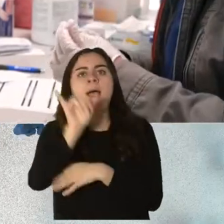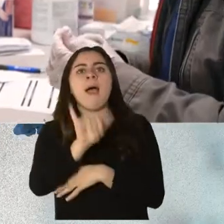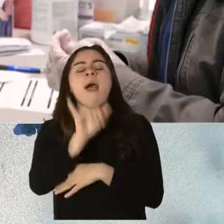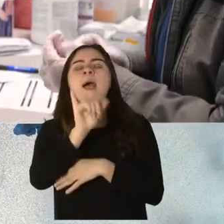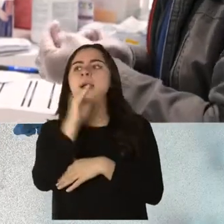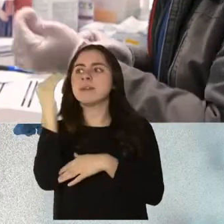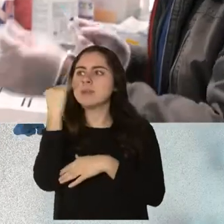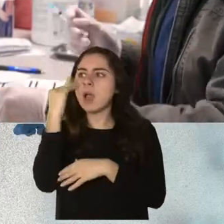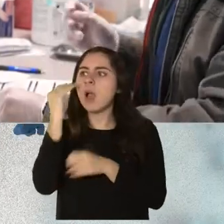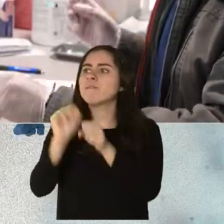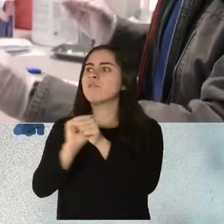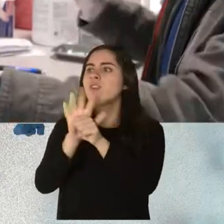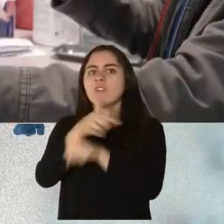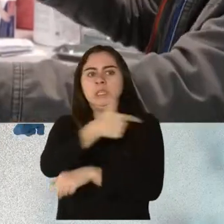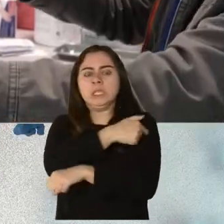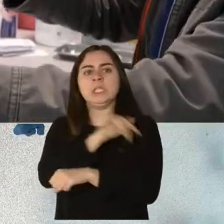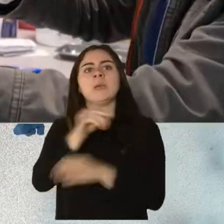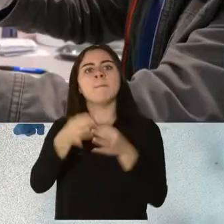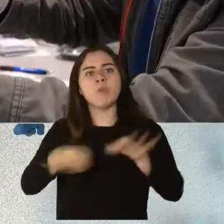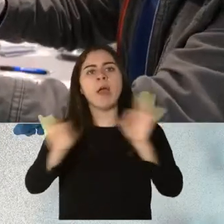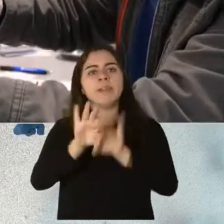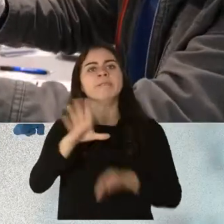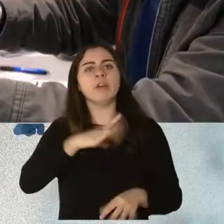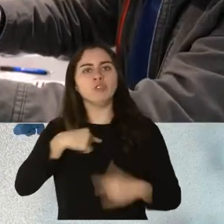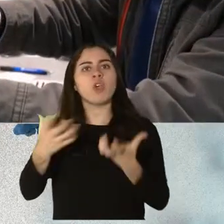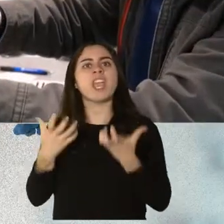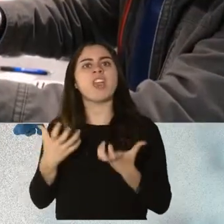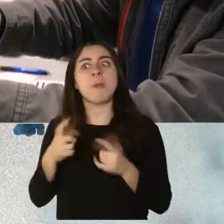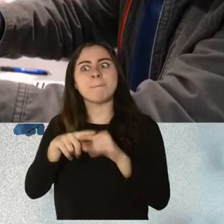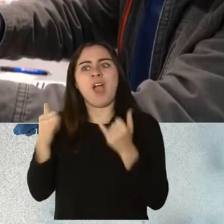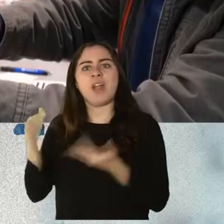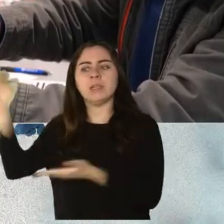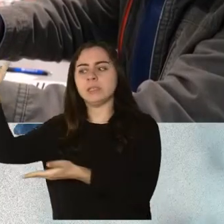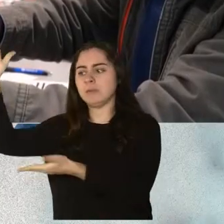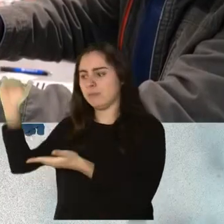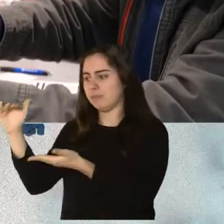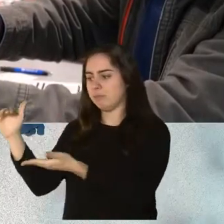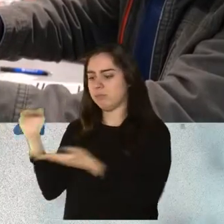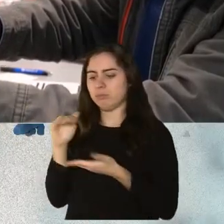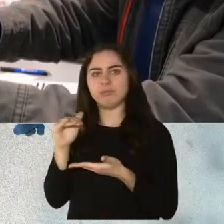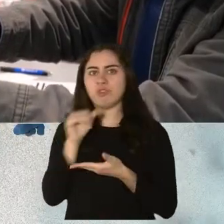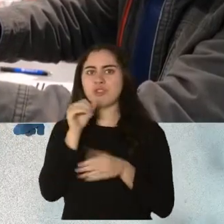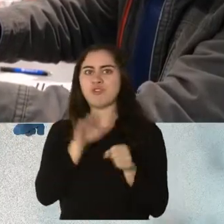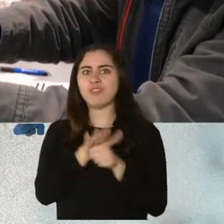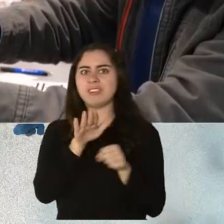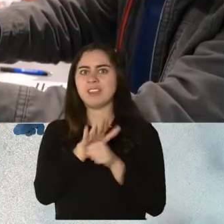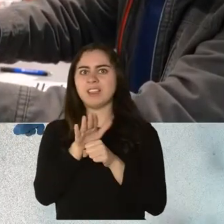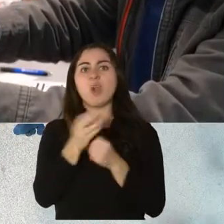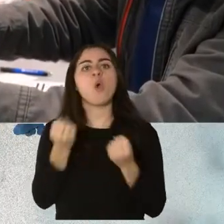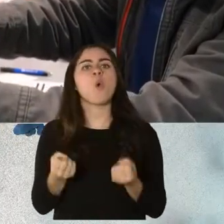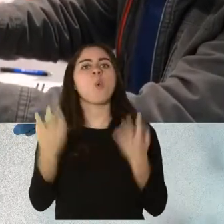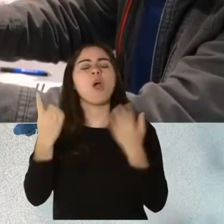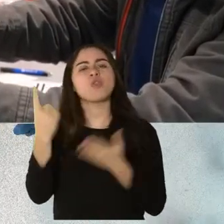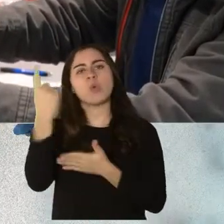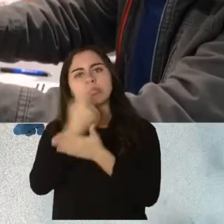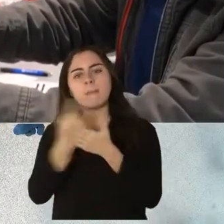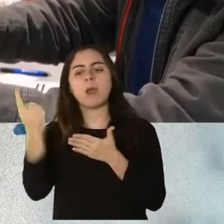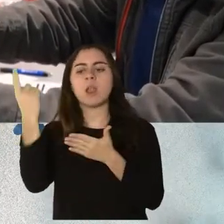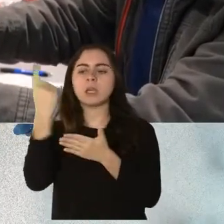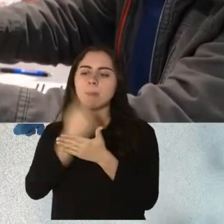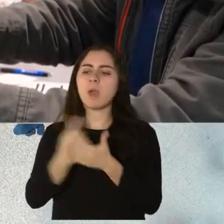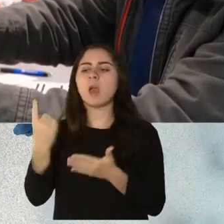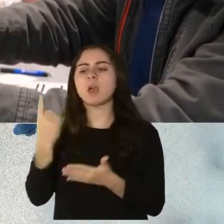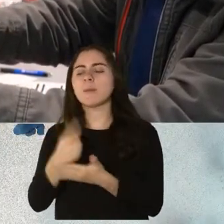solicitándola. Pero ciertamente las cantidades de dosis que llegan son semanalmente. No es que nos llegó un embarque